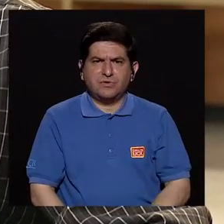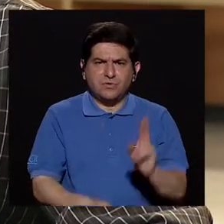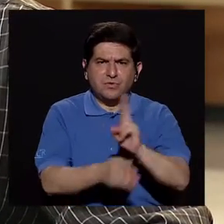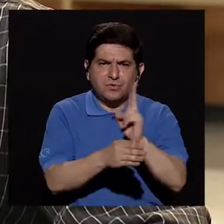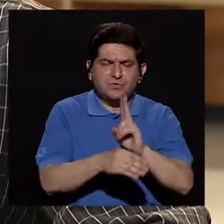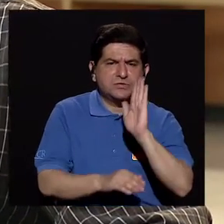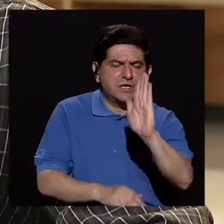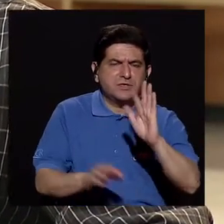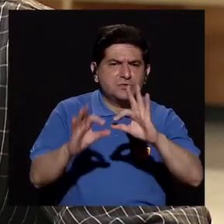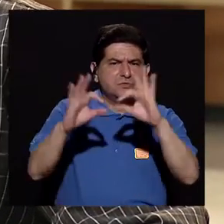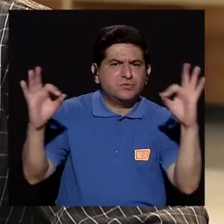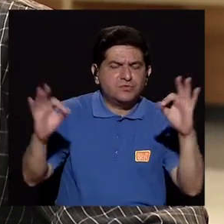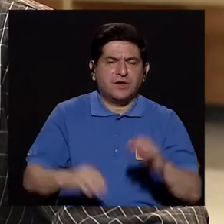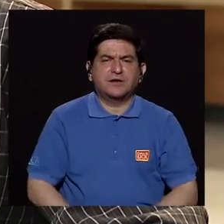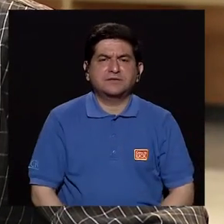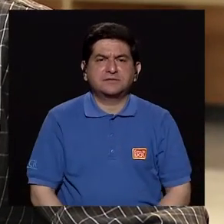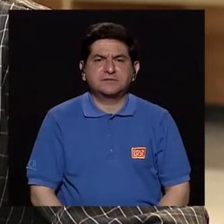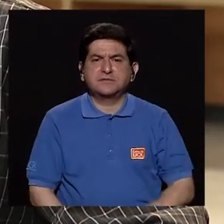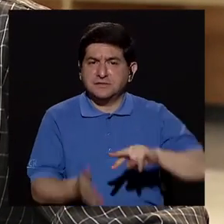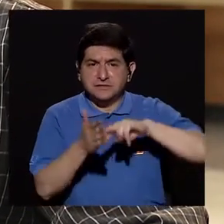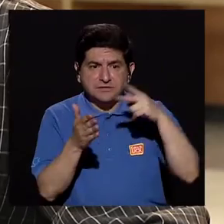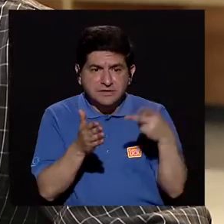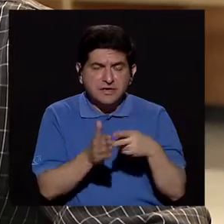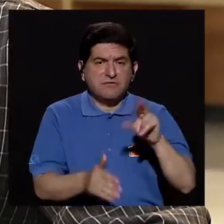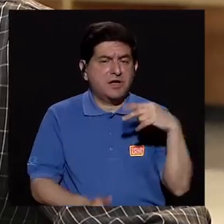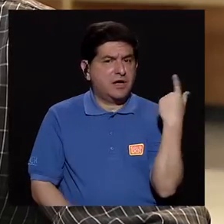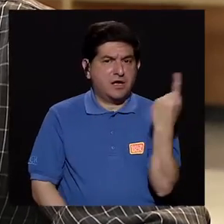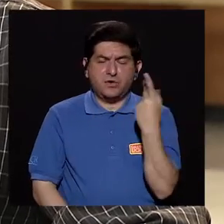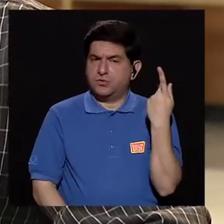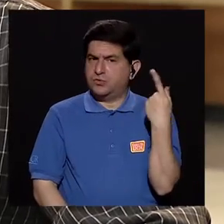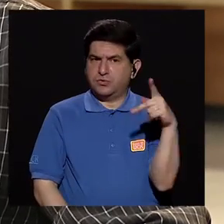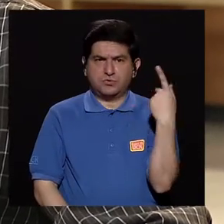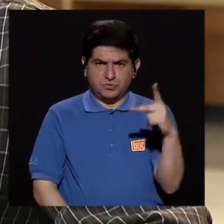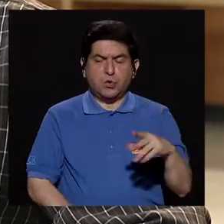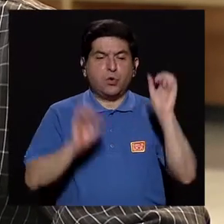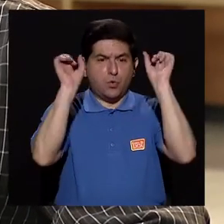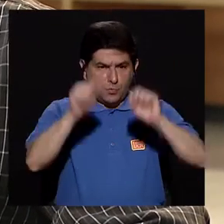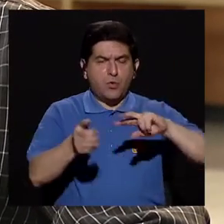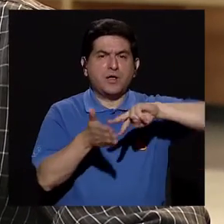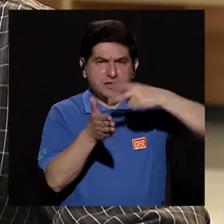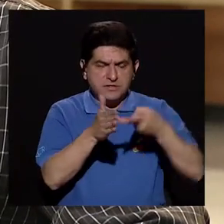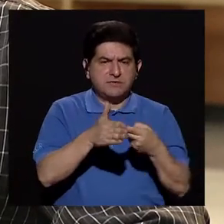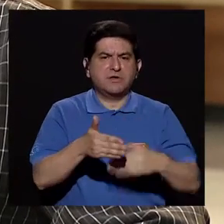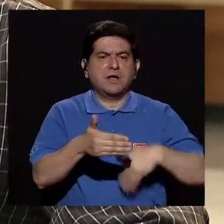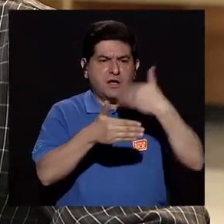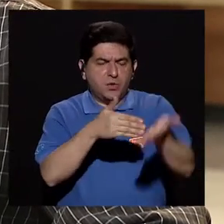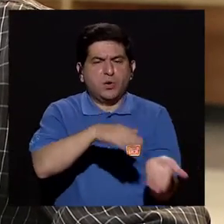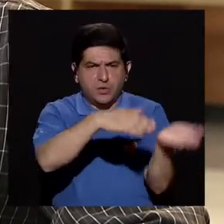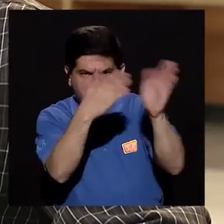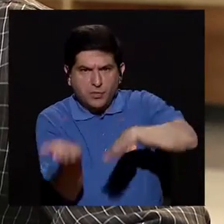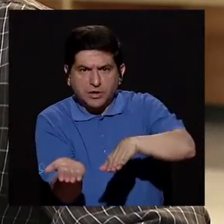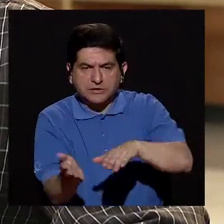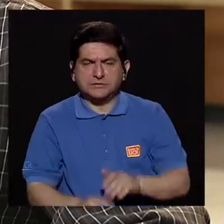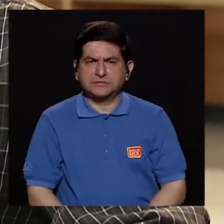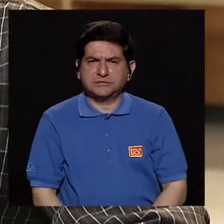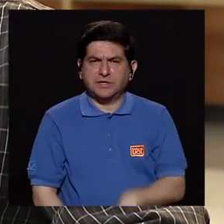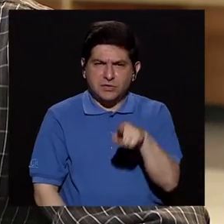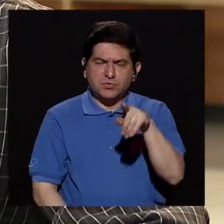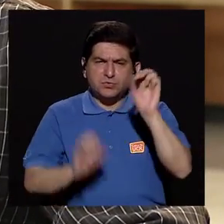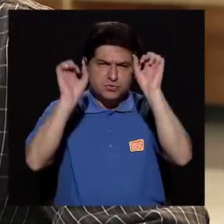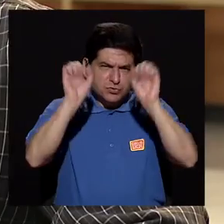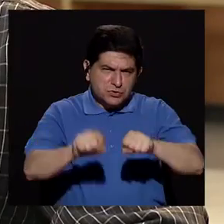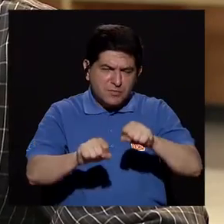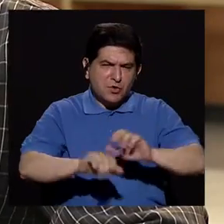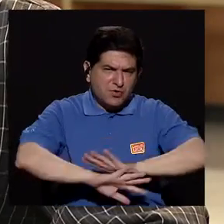frase, en el sentido de que efectivamente no solo es peligroso, sino que es potencialmente mortal. No sé, me gustaría tal vez que